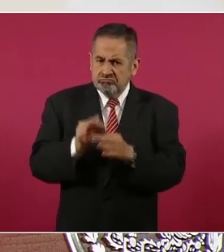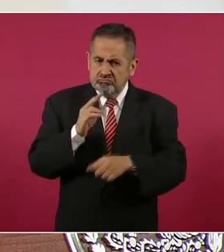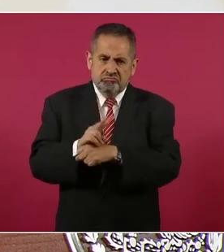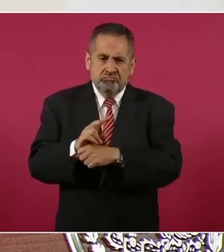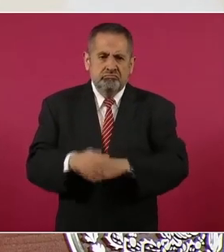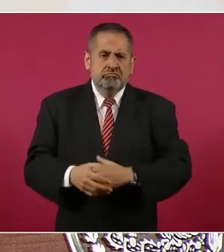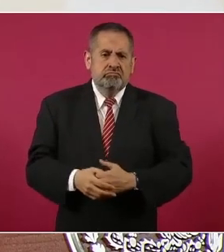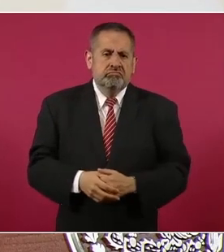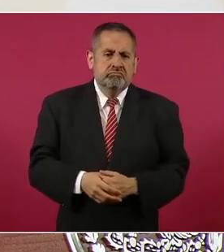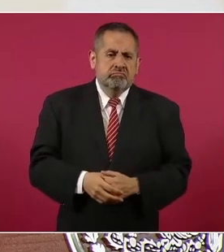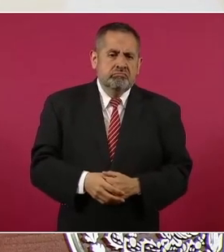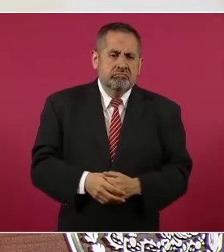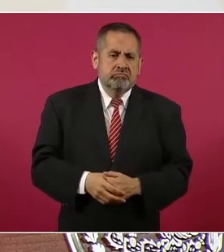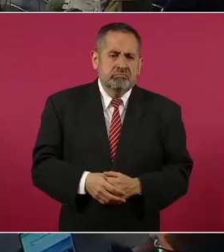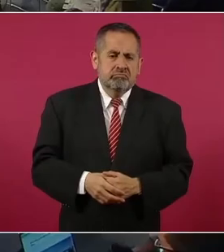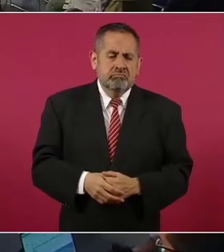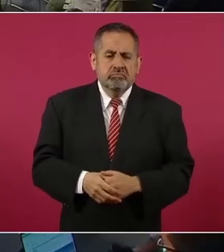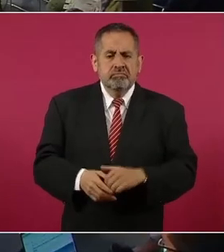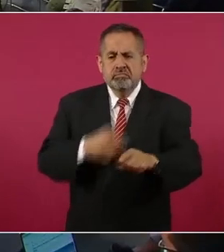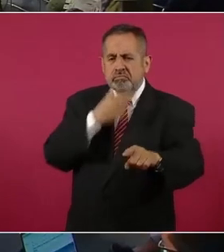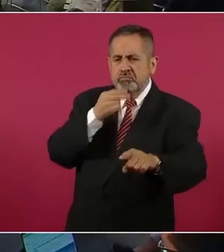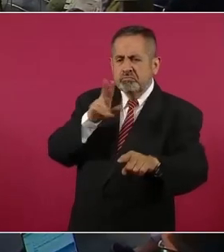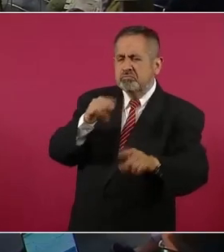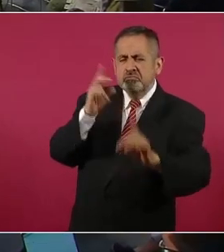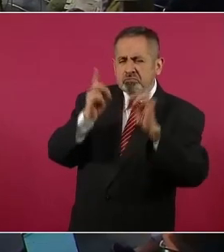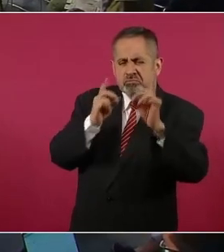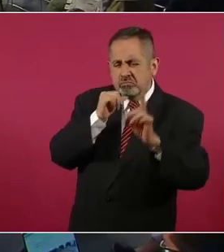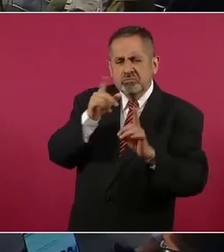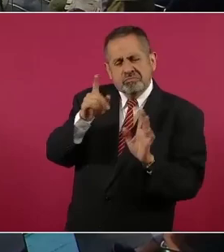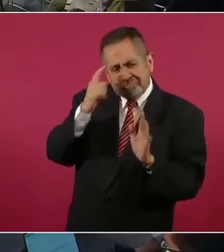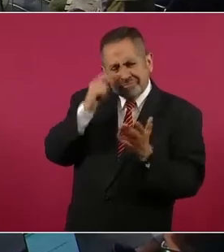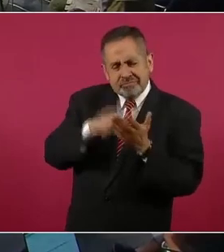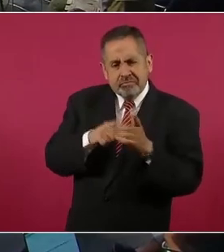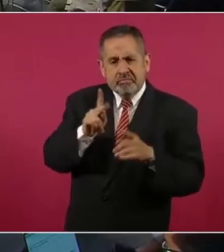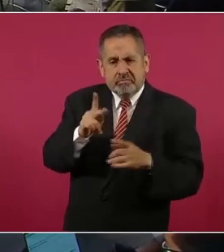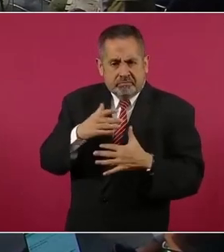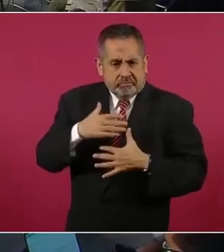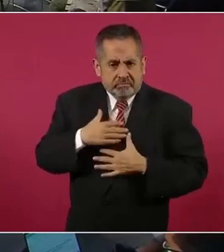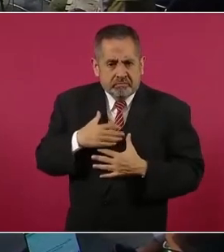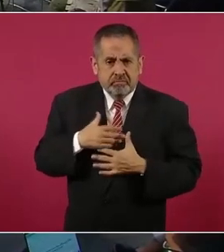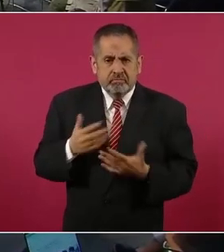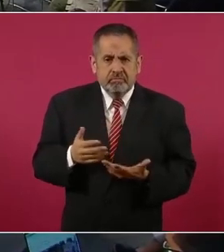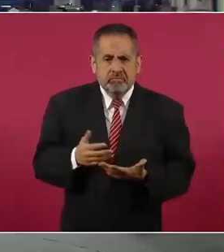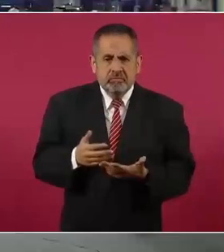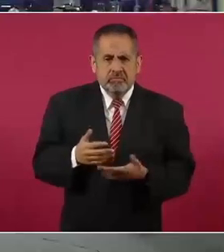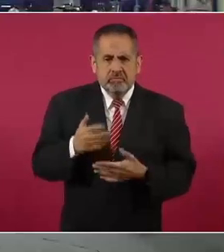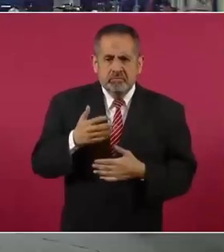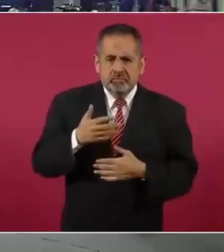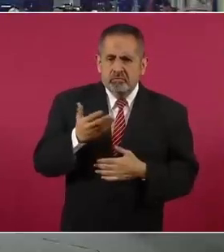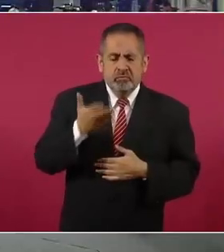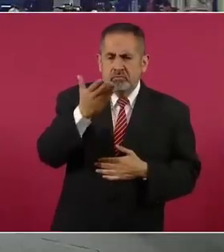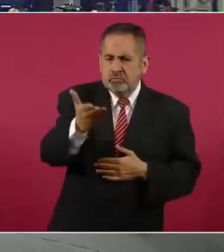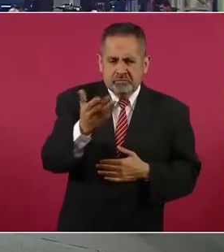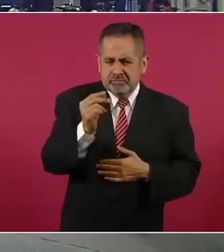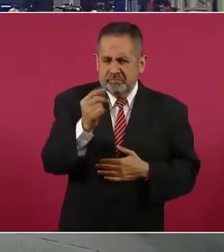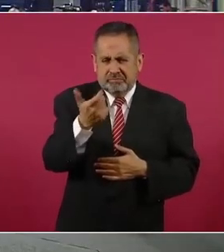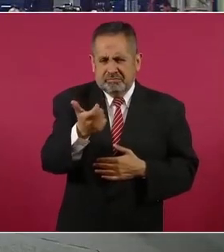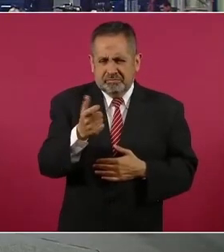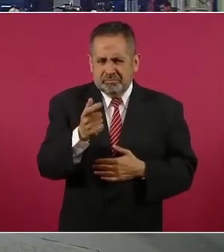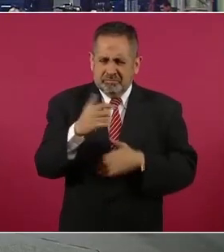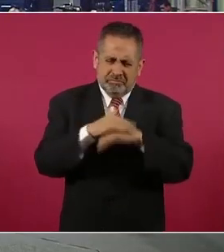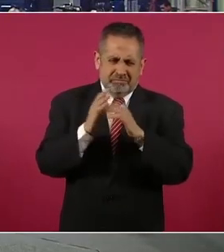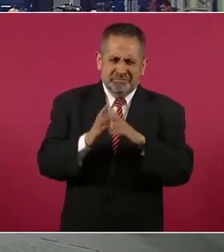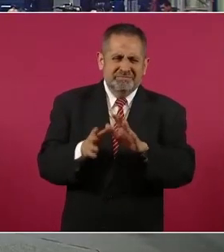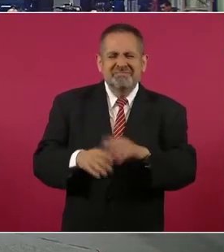Y no lo dudo, señor presidente, no lo dudo ni por tantito, pero yo no le pedí dinero, eso por